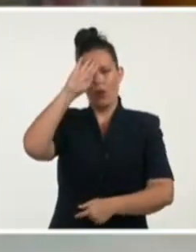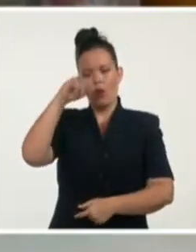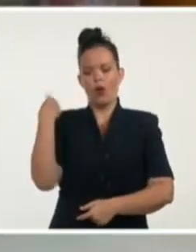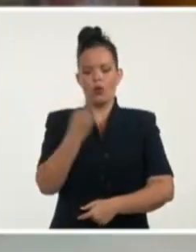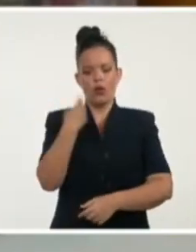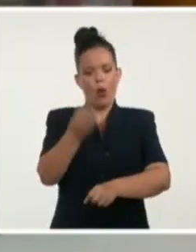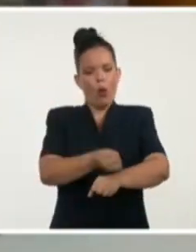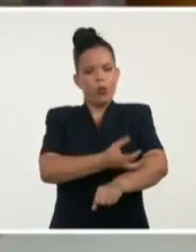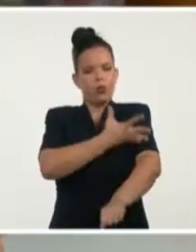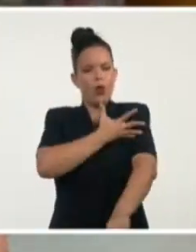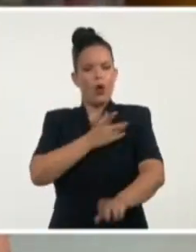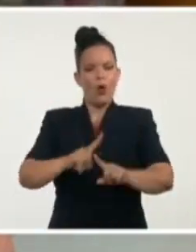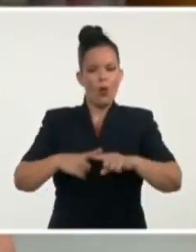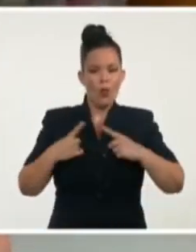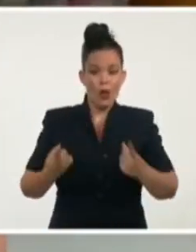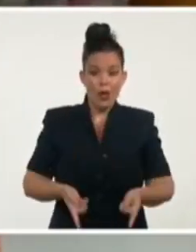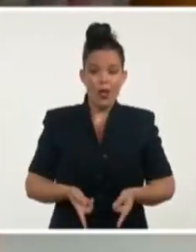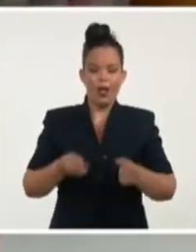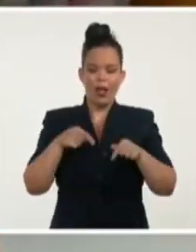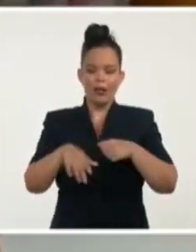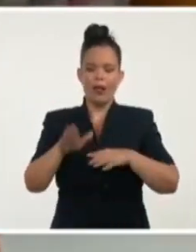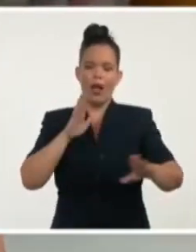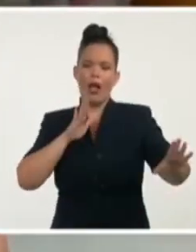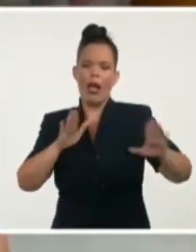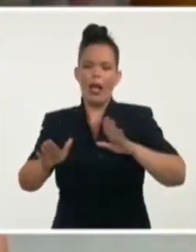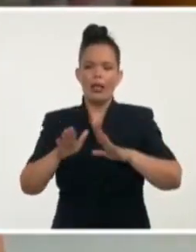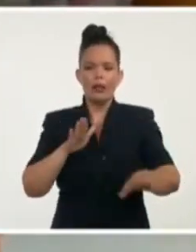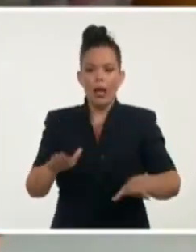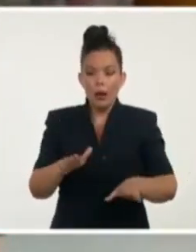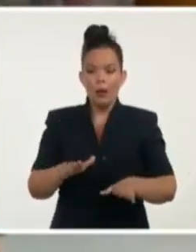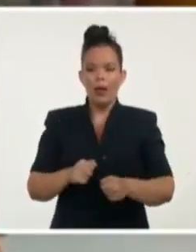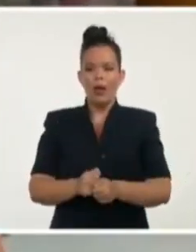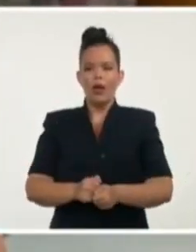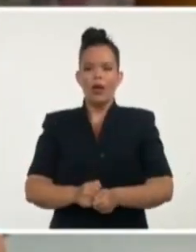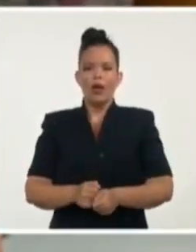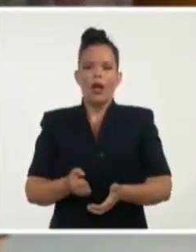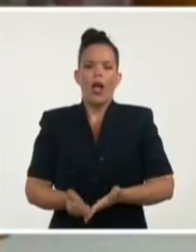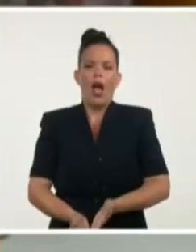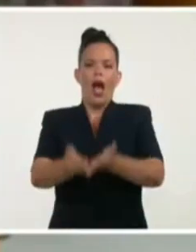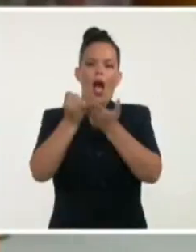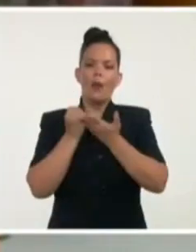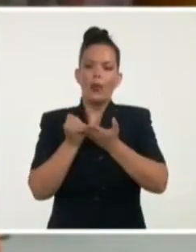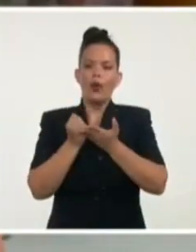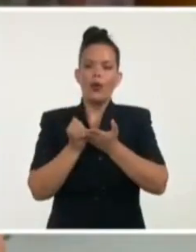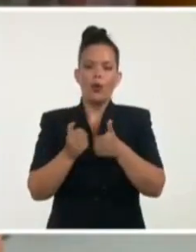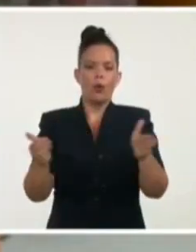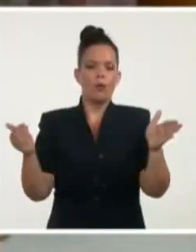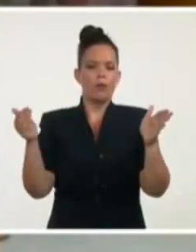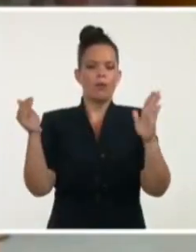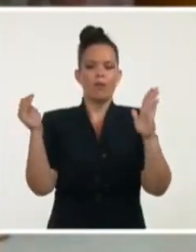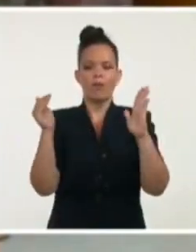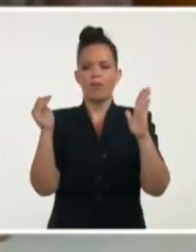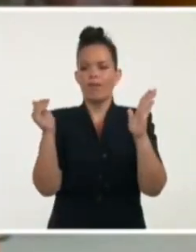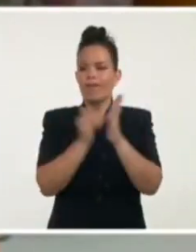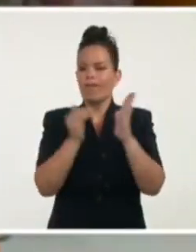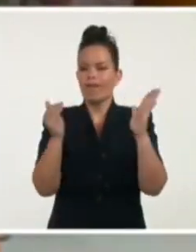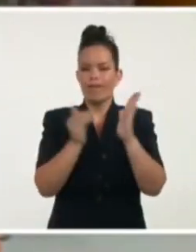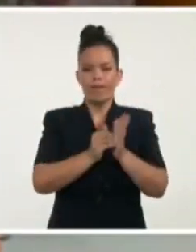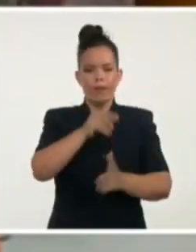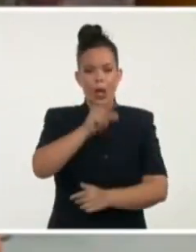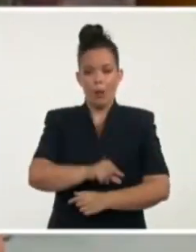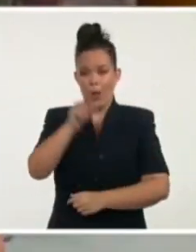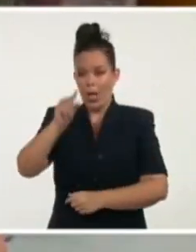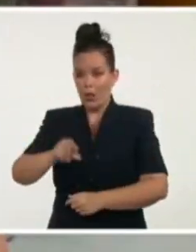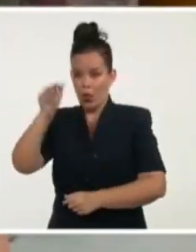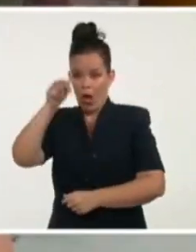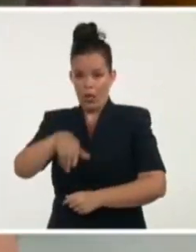campaña ha tenido el apoyo de miles y miles de personas en todos los Estados Unidos. Gente